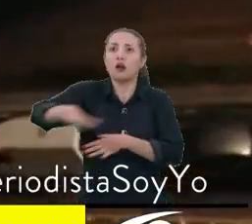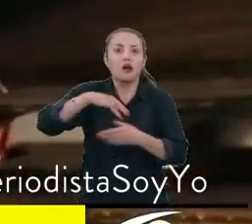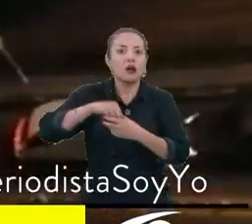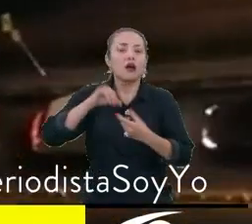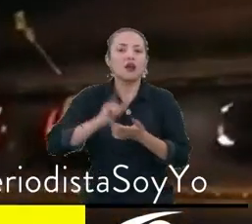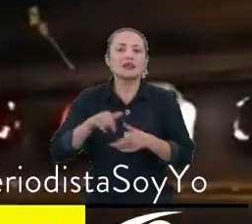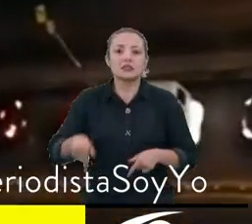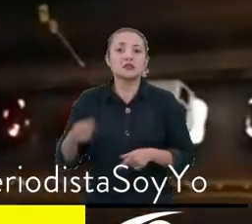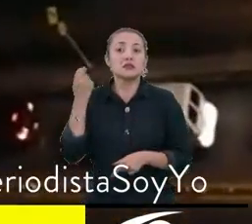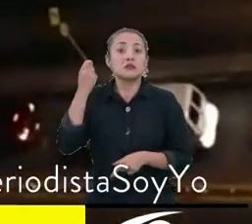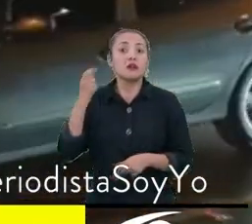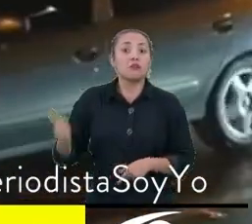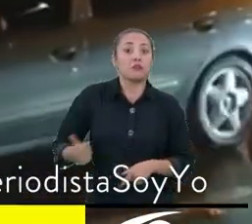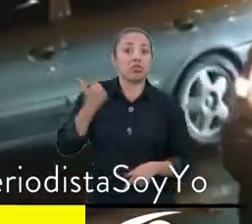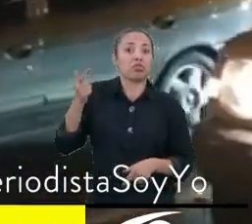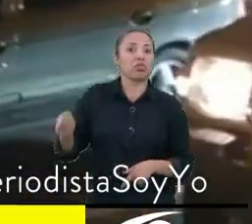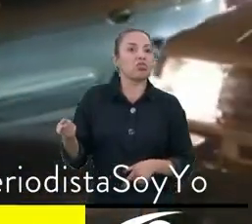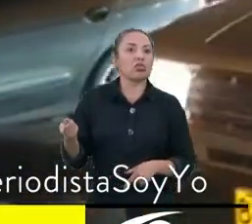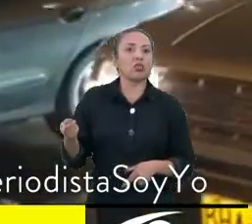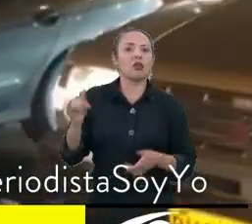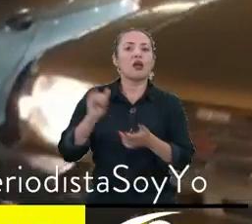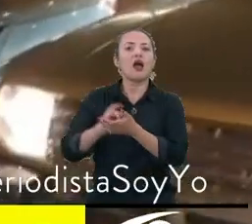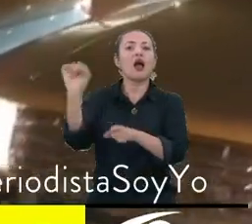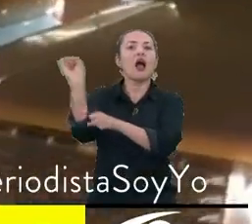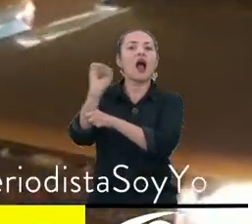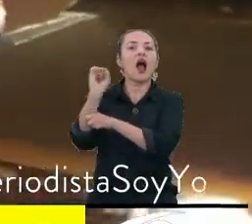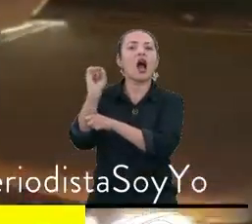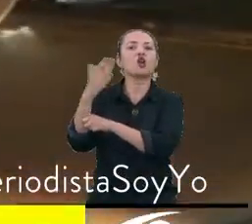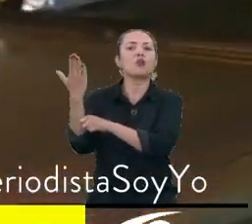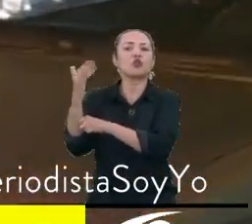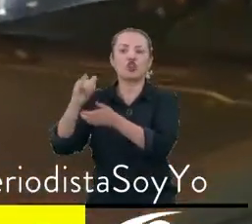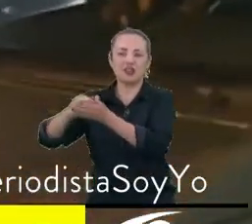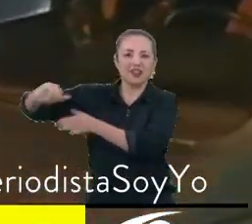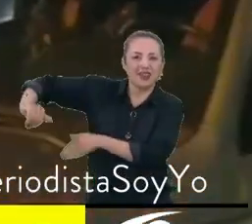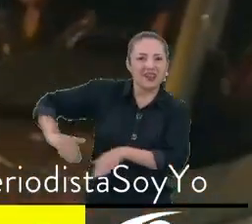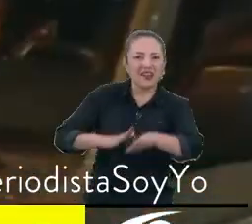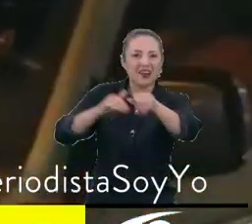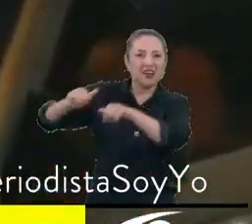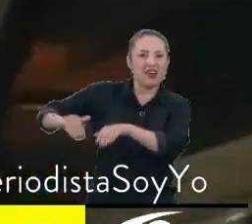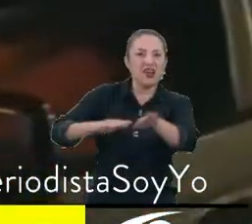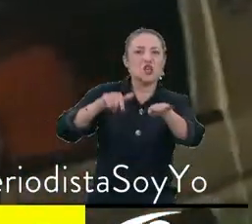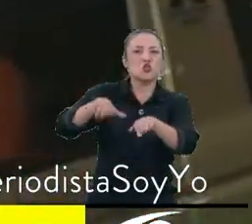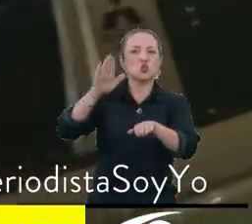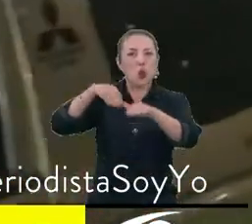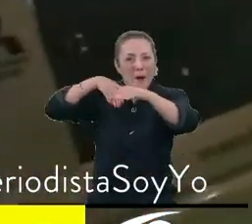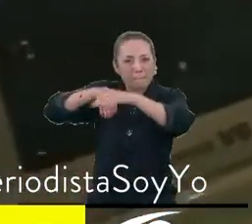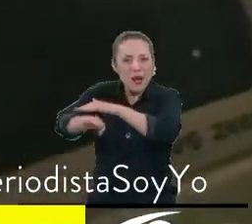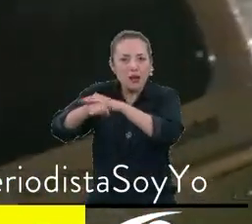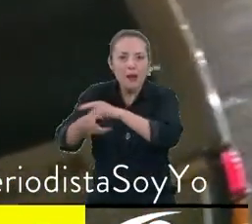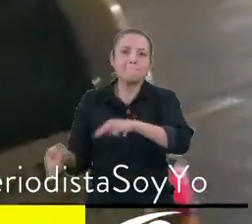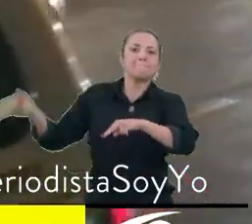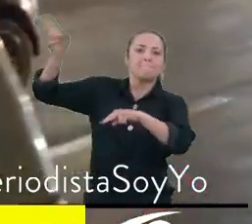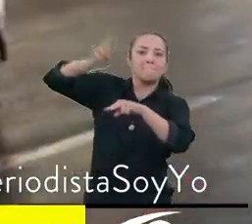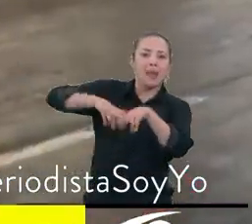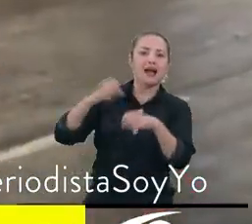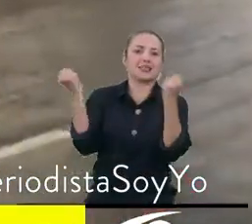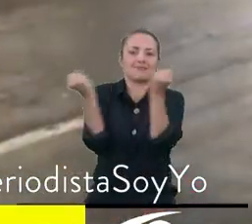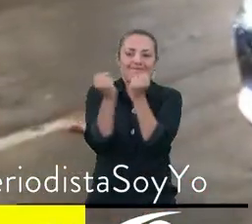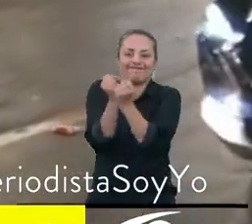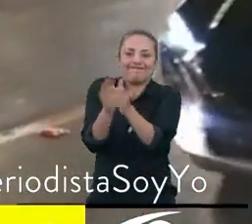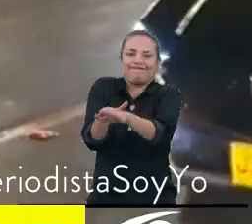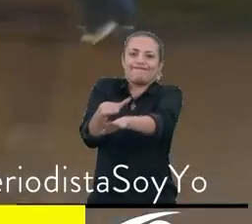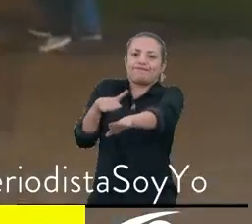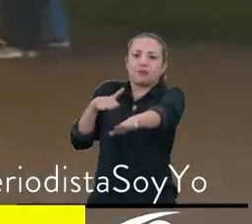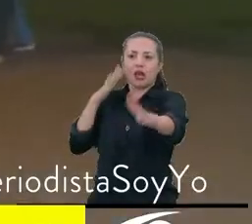decidió arbitrariamente sacar los vehículos por la entrada del acceso al parqueadero, agregando flujo vehicular a las calles del sector